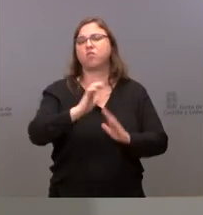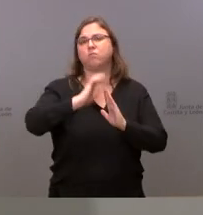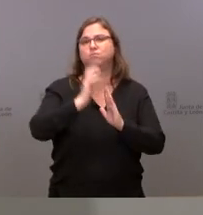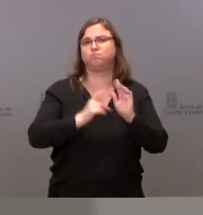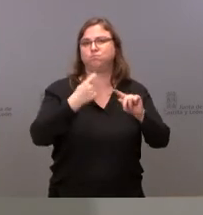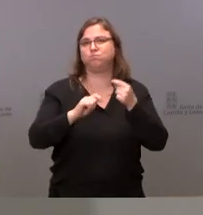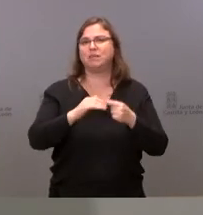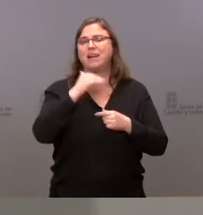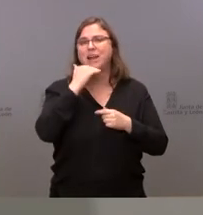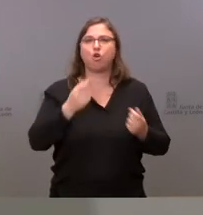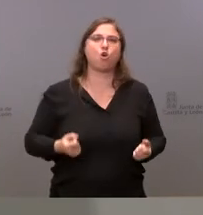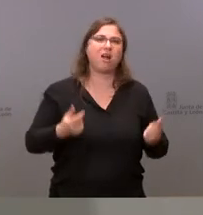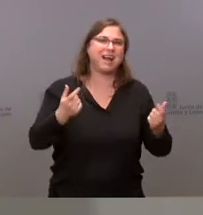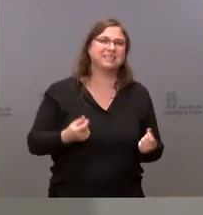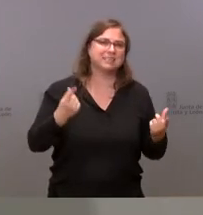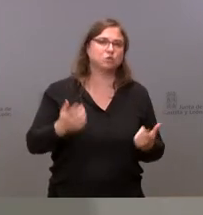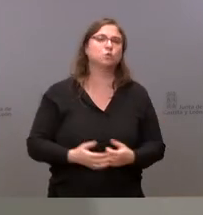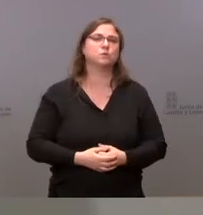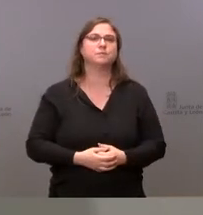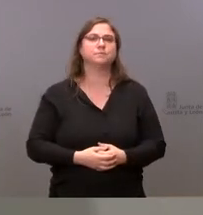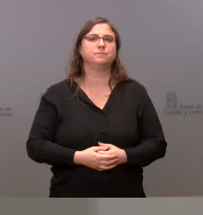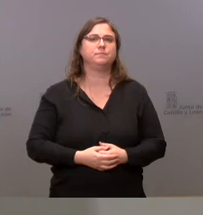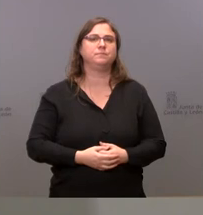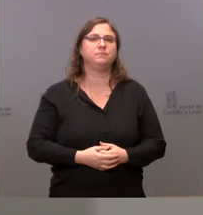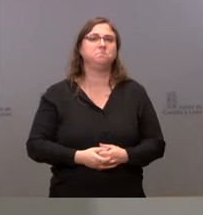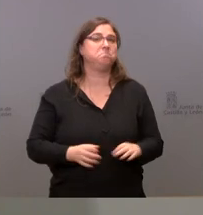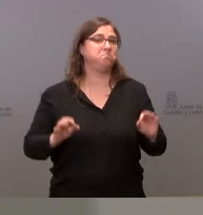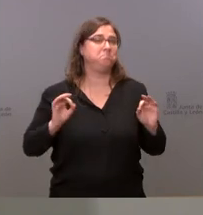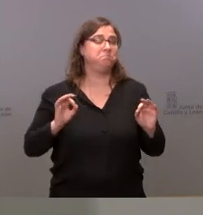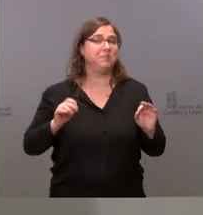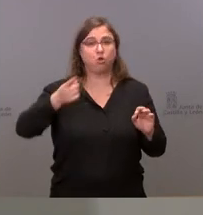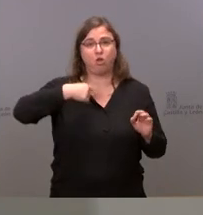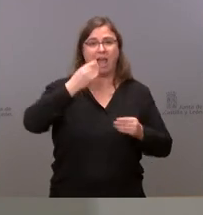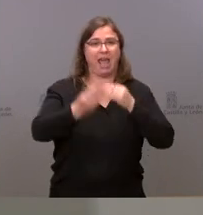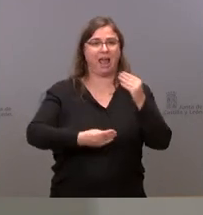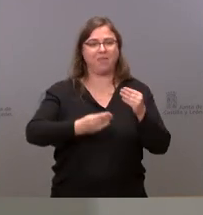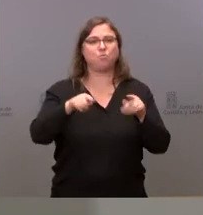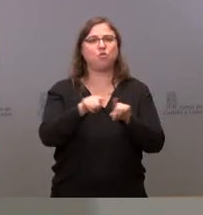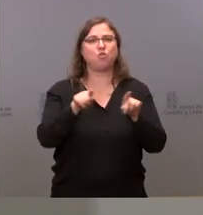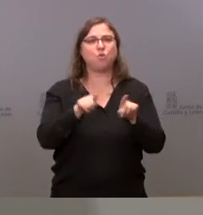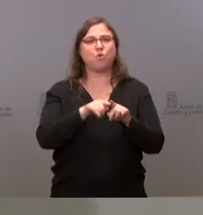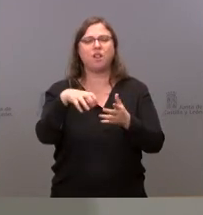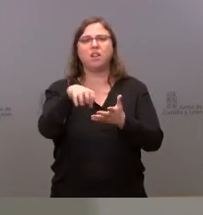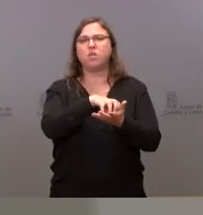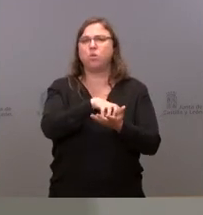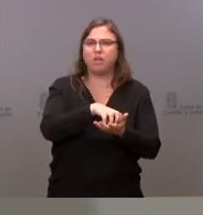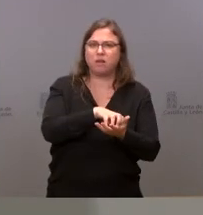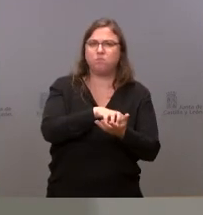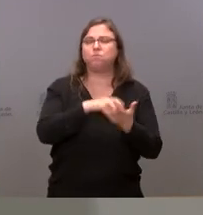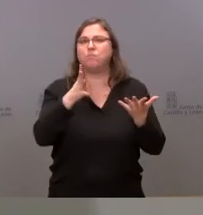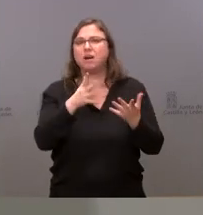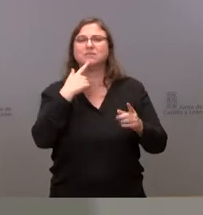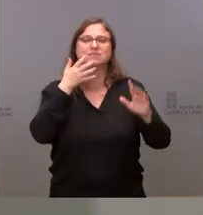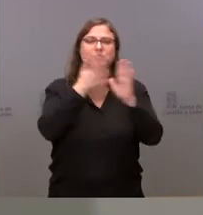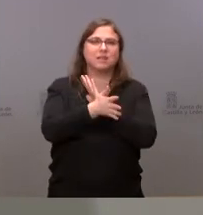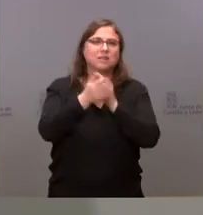respecto del coste total de las mismas y lo que hacemos hoy es despejar esa incógnita y por tanto establecer